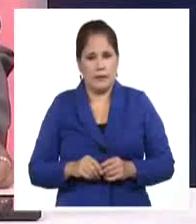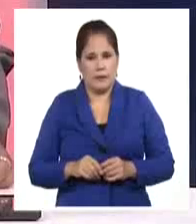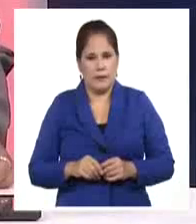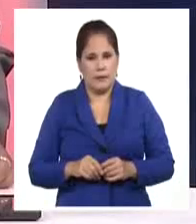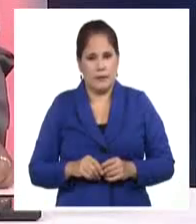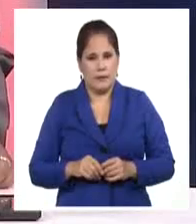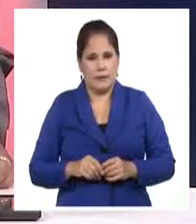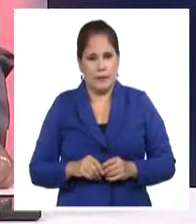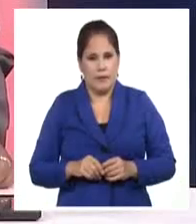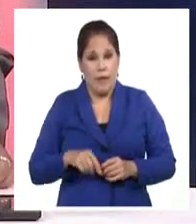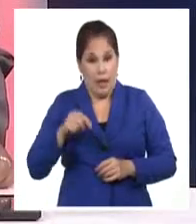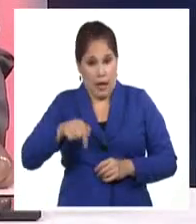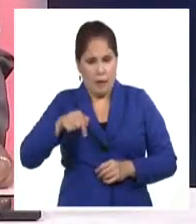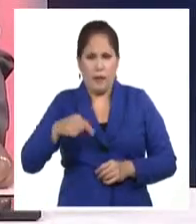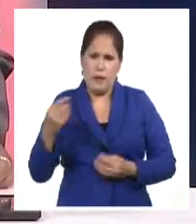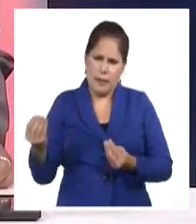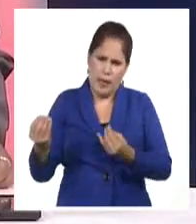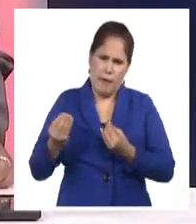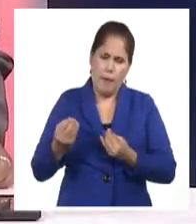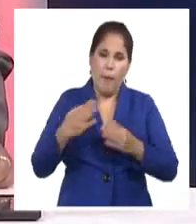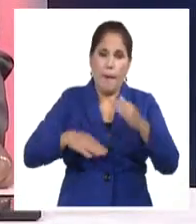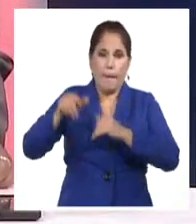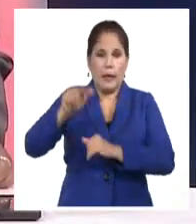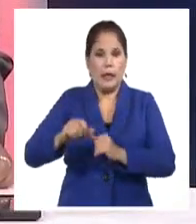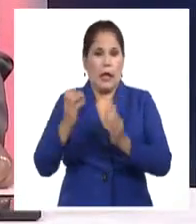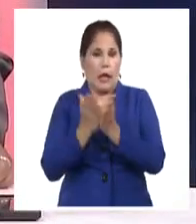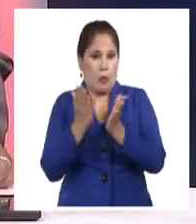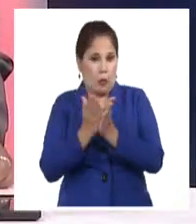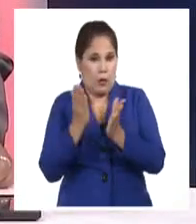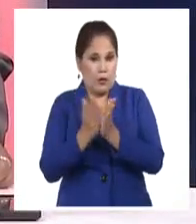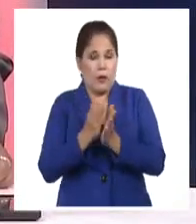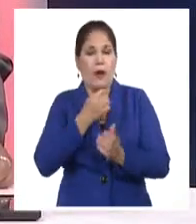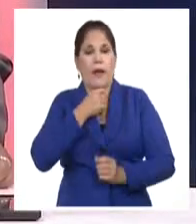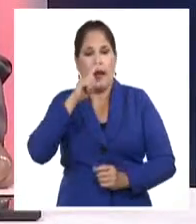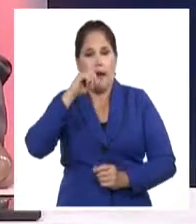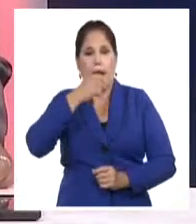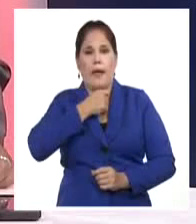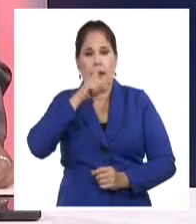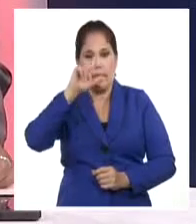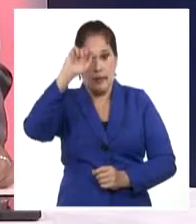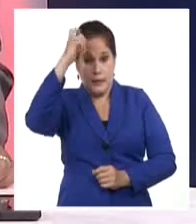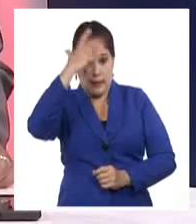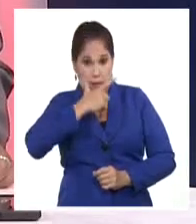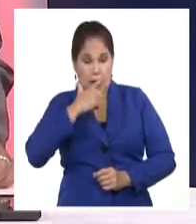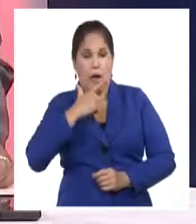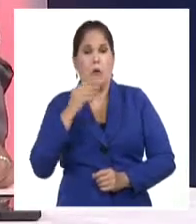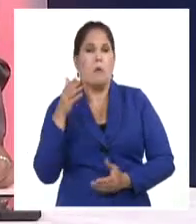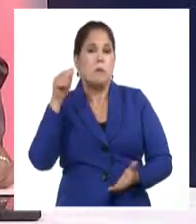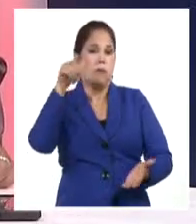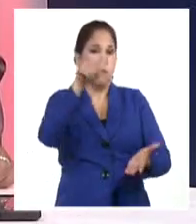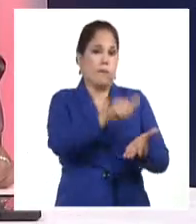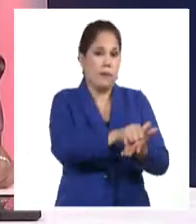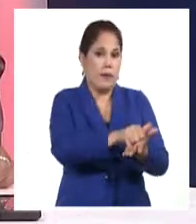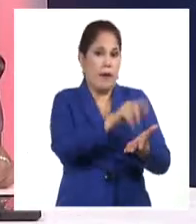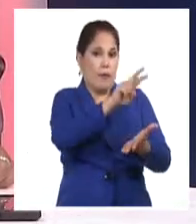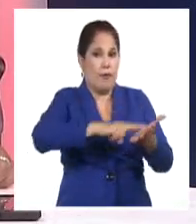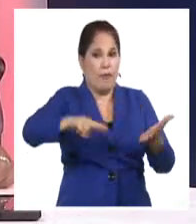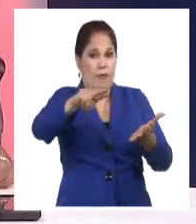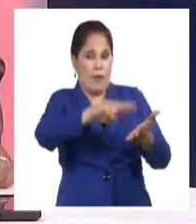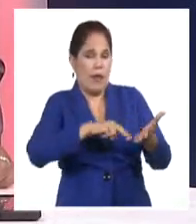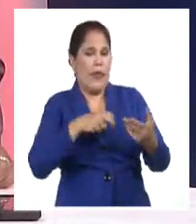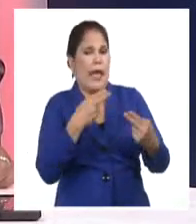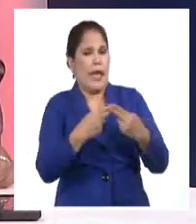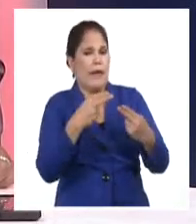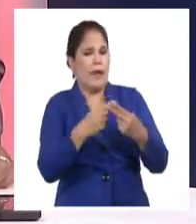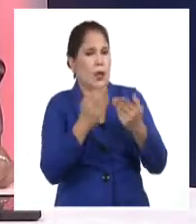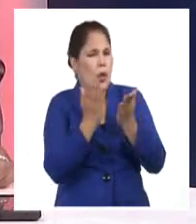Y en nuestra redacción hemos conocido que la ministra de Educación de Cuba, Enaelsa Velázquez Cobiella, arribó hoy a Londres para participar en el Foro Mundial